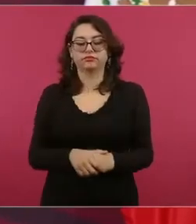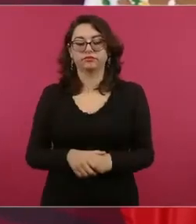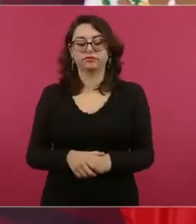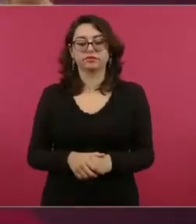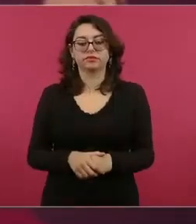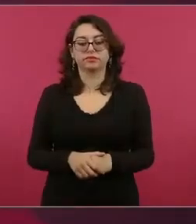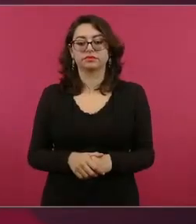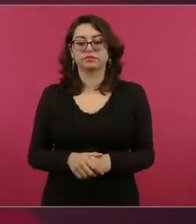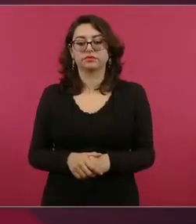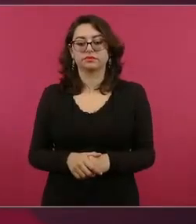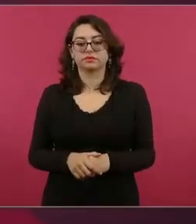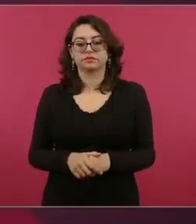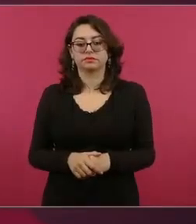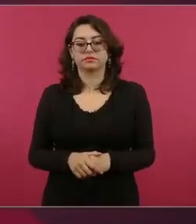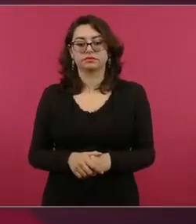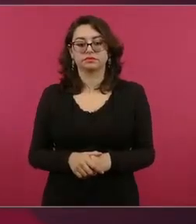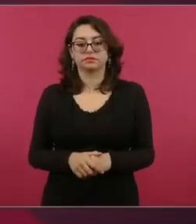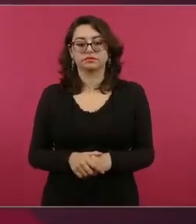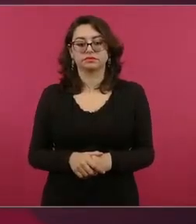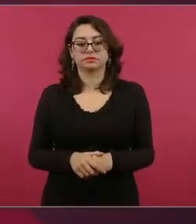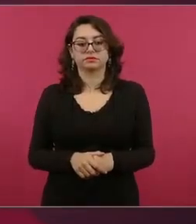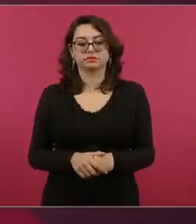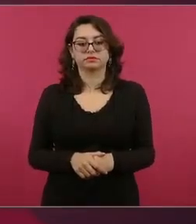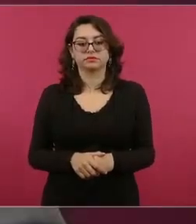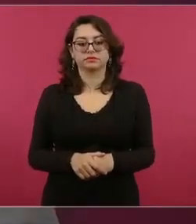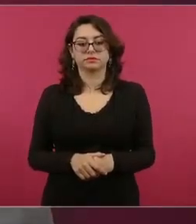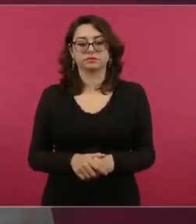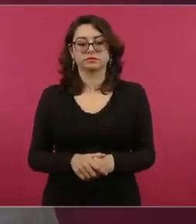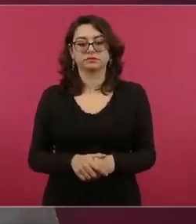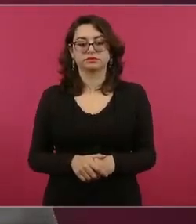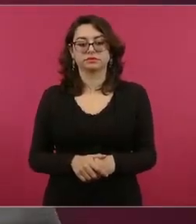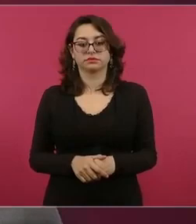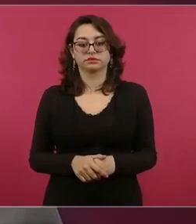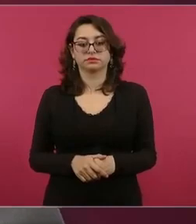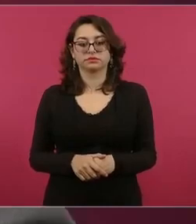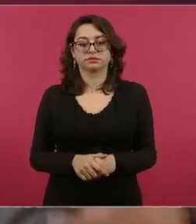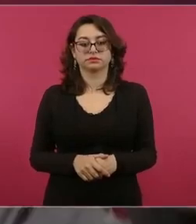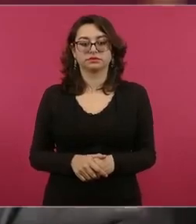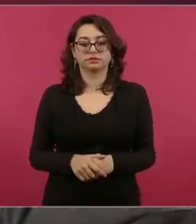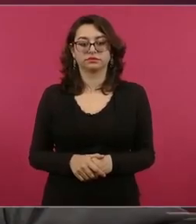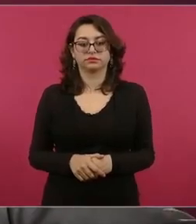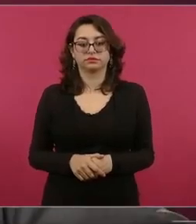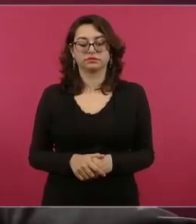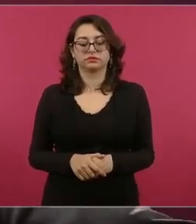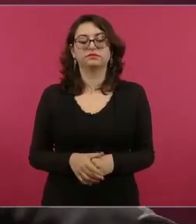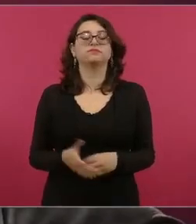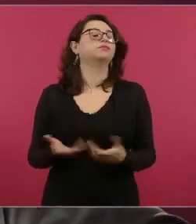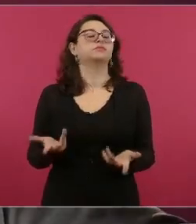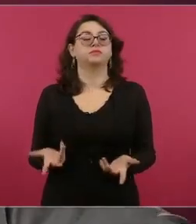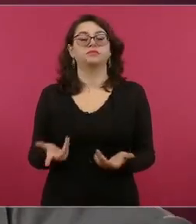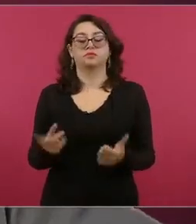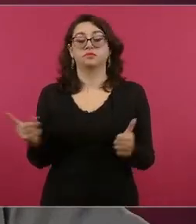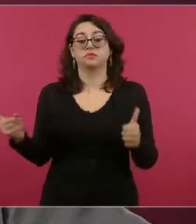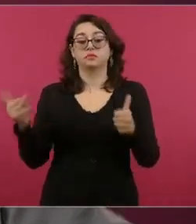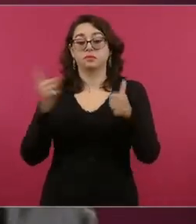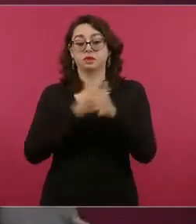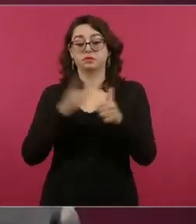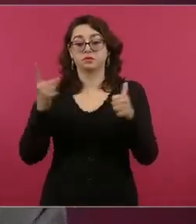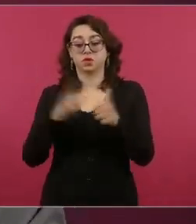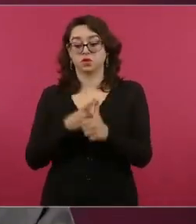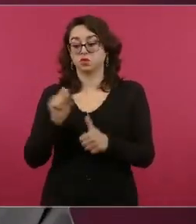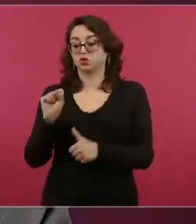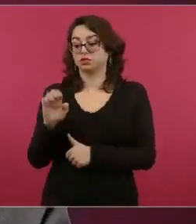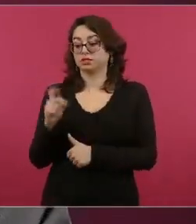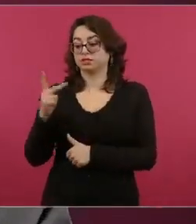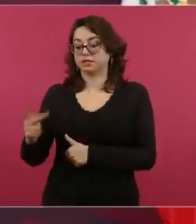estén distribuidos los libros, no en las escuelas, sino en los sitios en donde van a